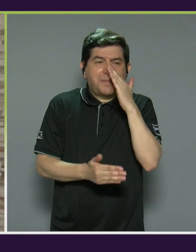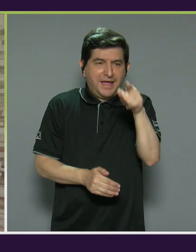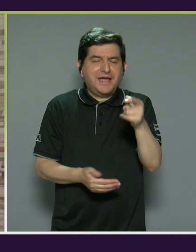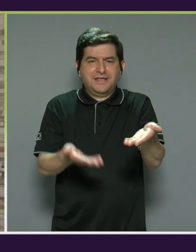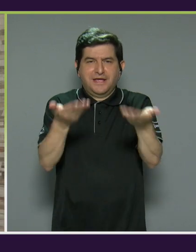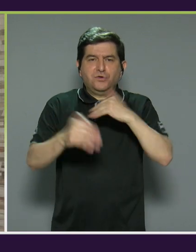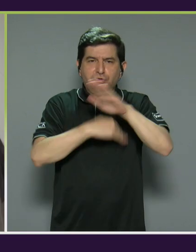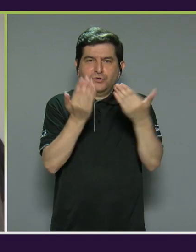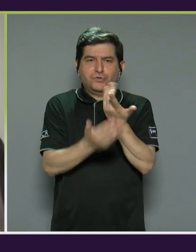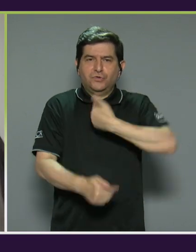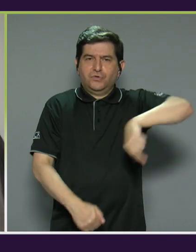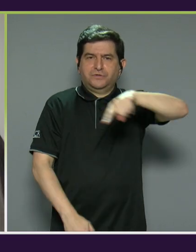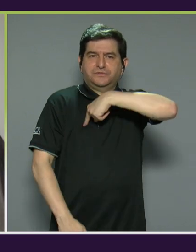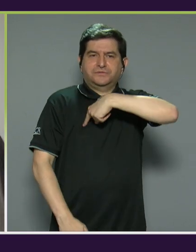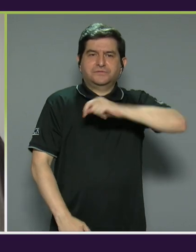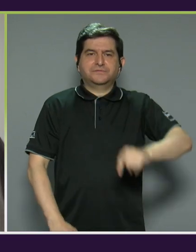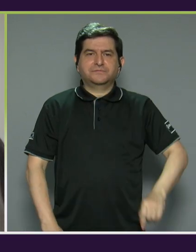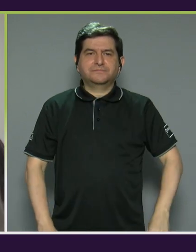nosotras.